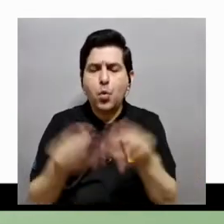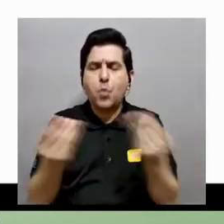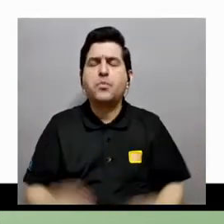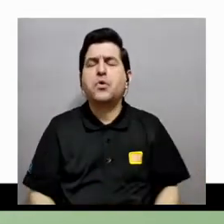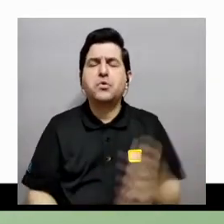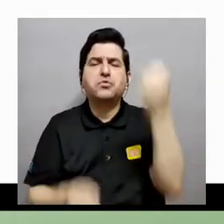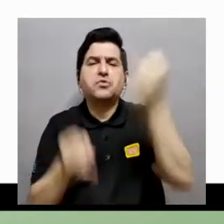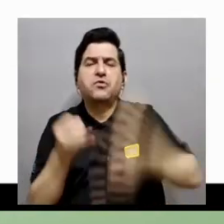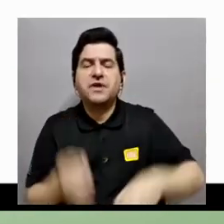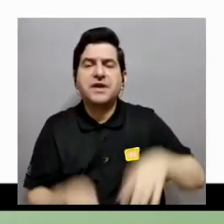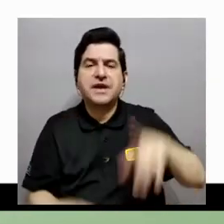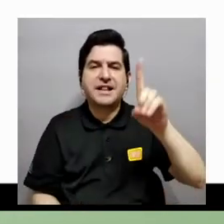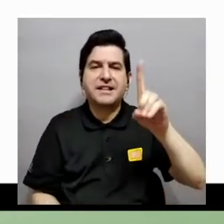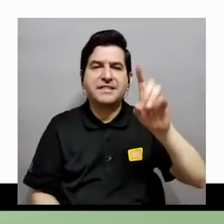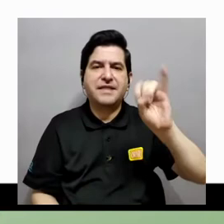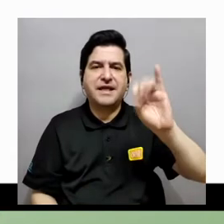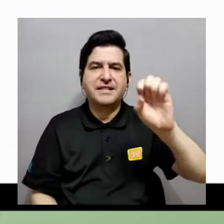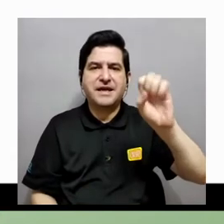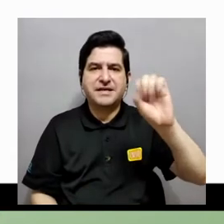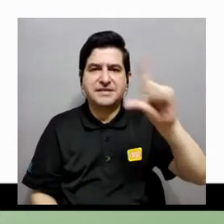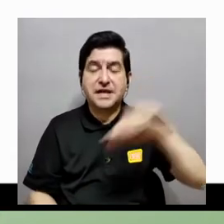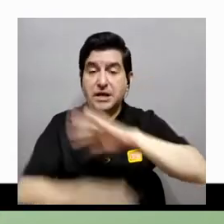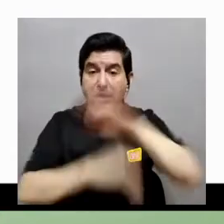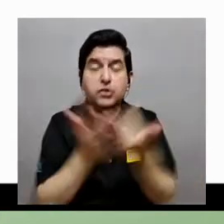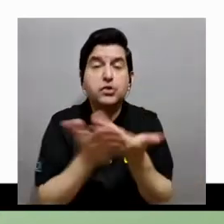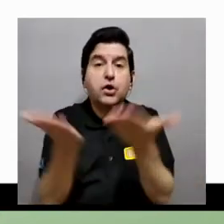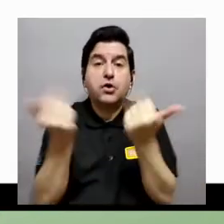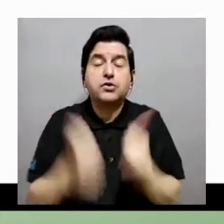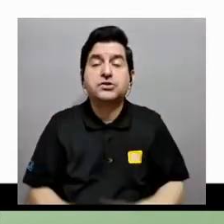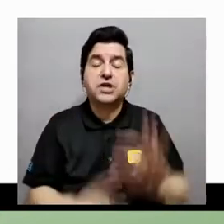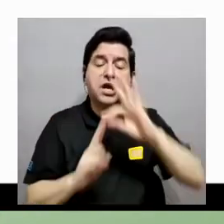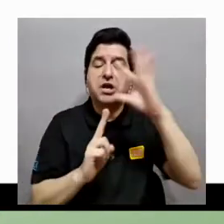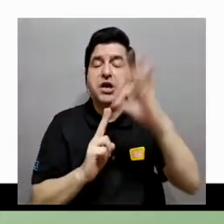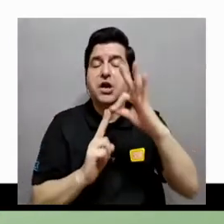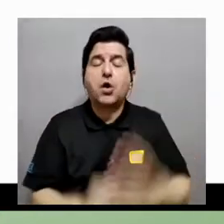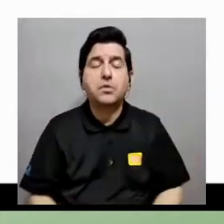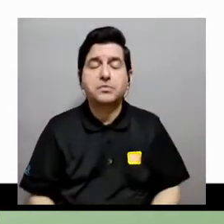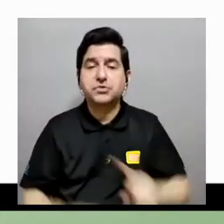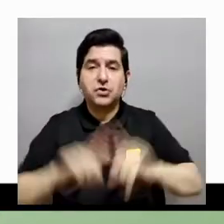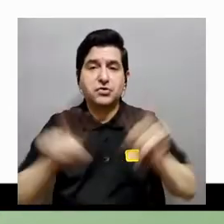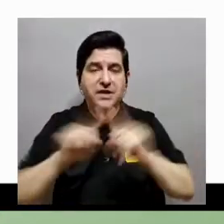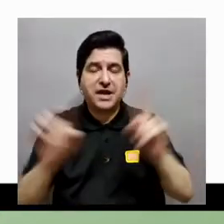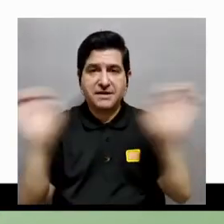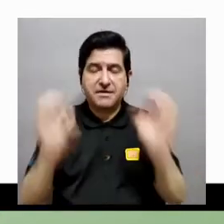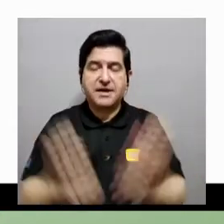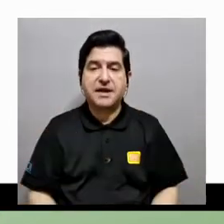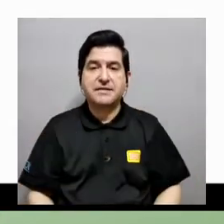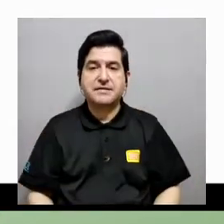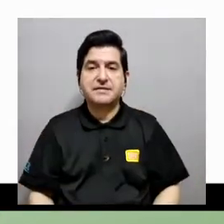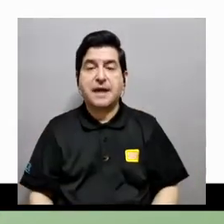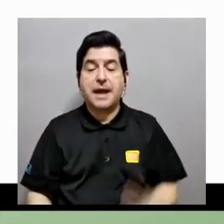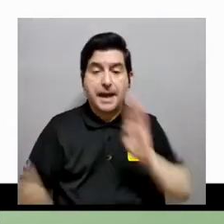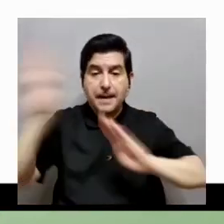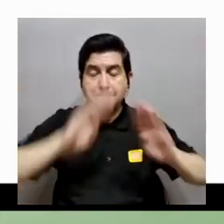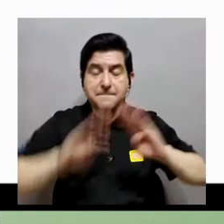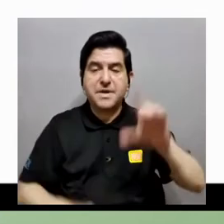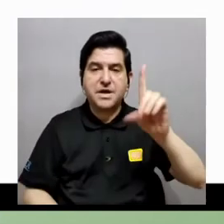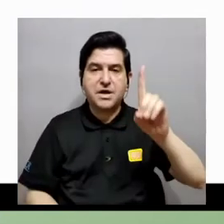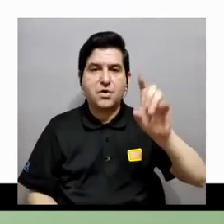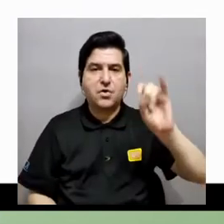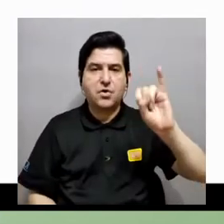desecho del biodiesel, ¿verdad? Todo el mundo quiere estar con fuentes de energía alternativas y el biodiesel es una de las mejores